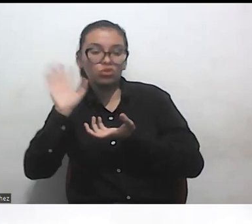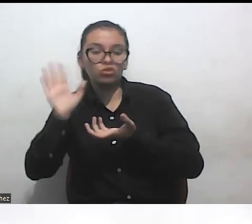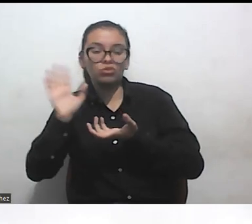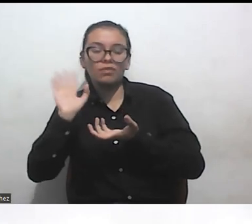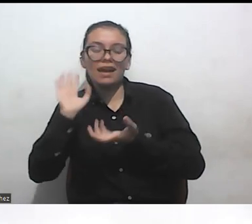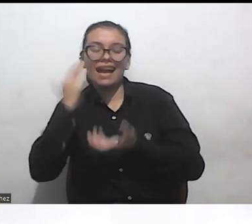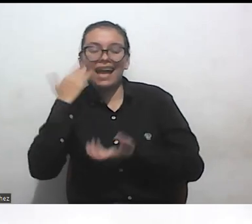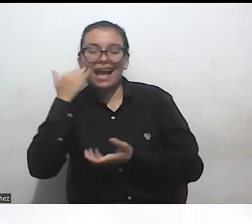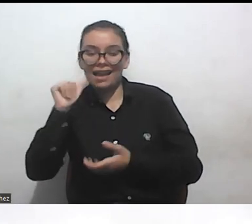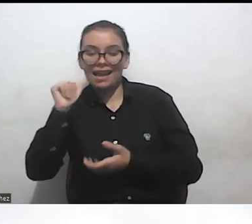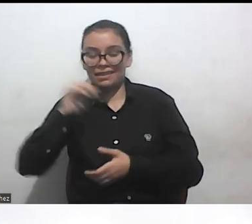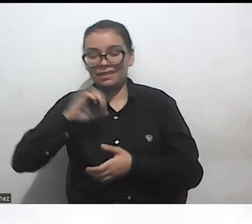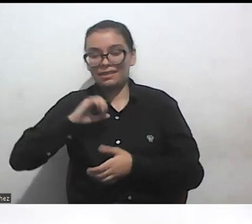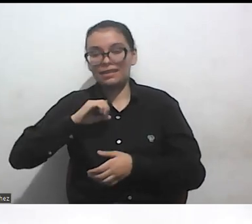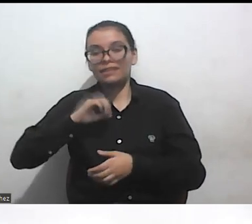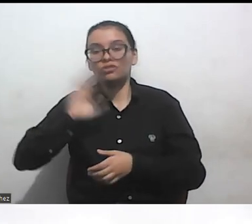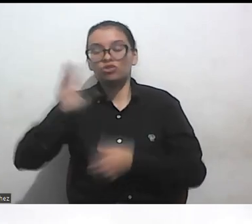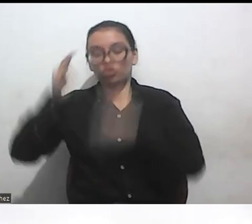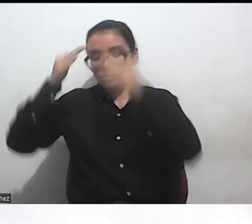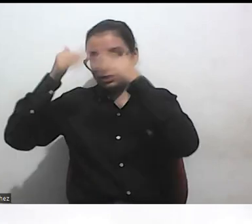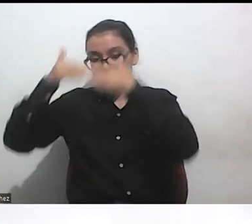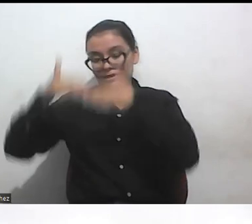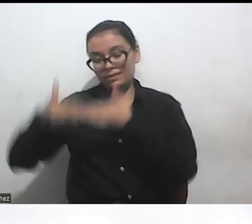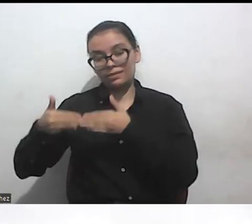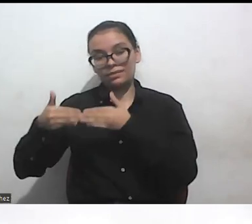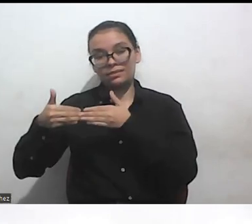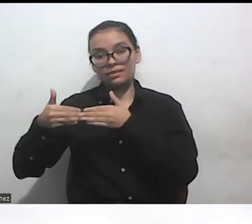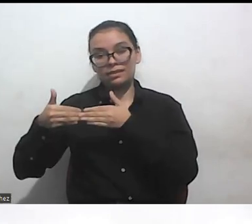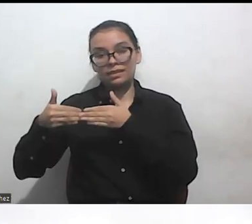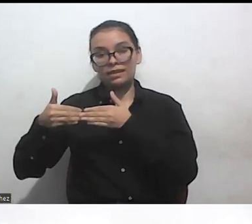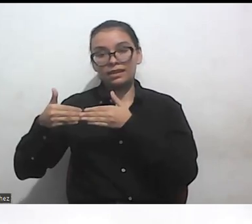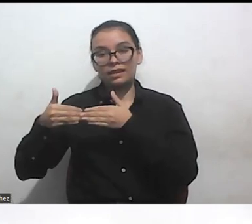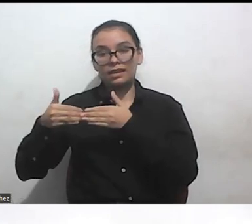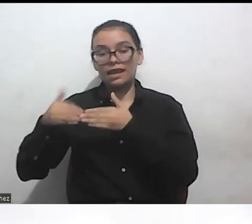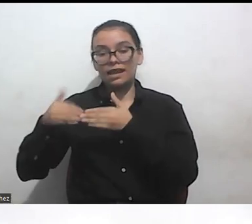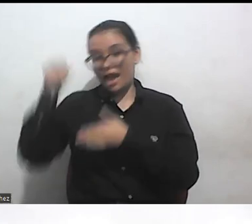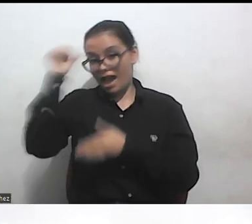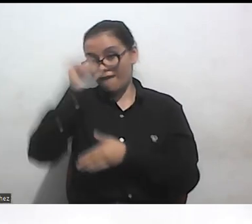con discapacidad afroamericana